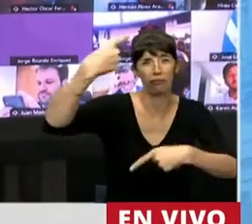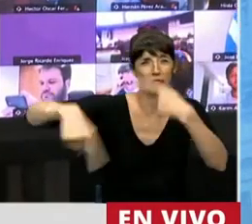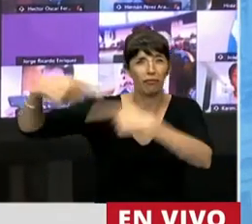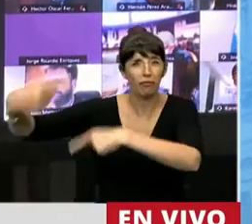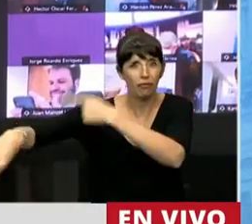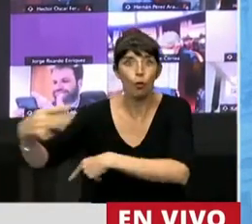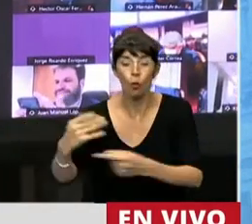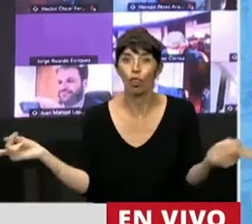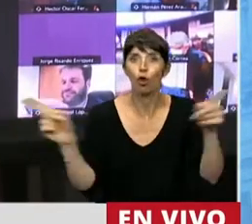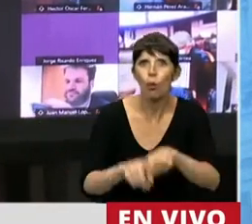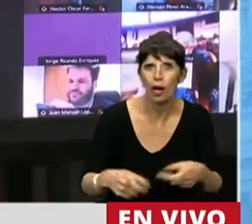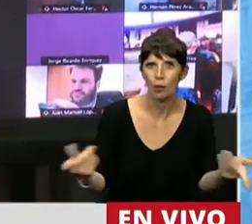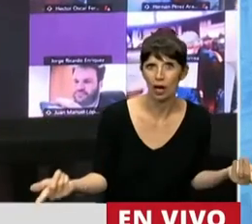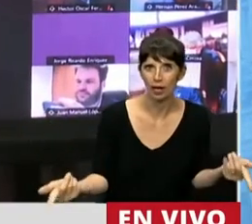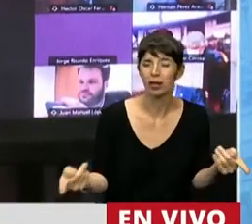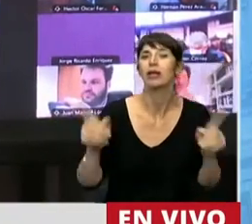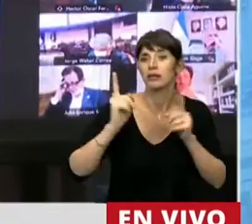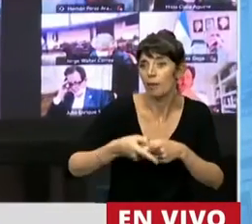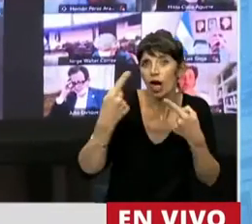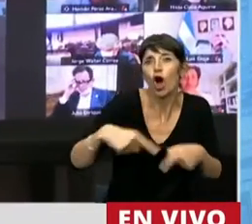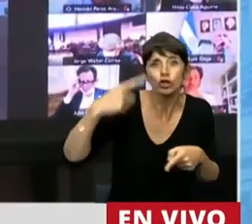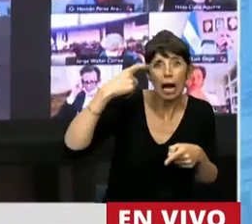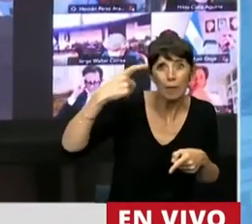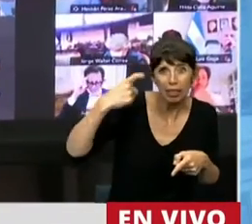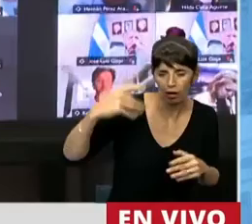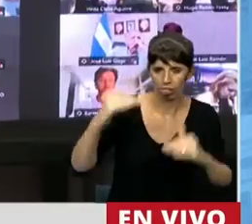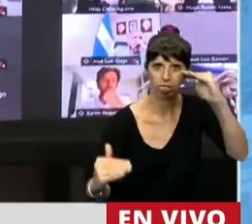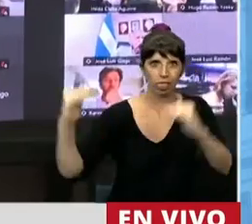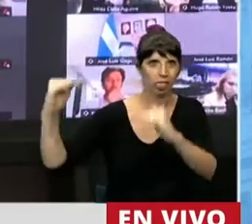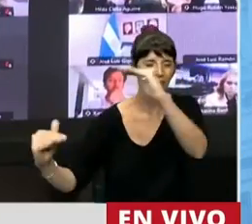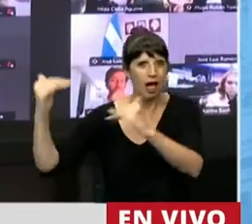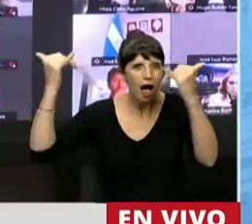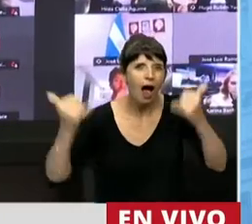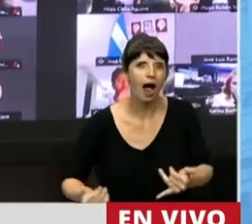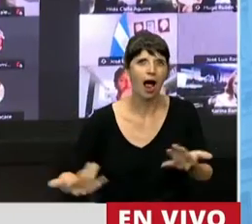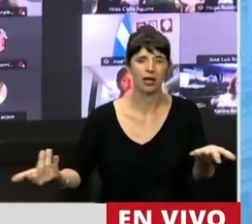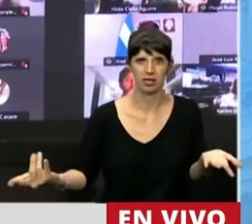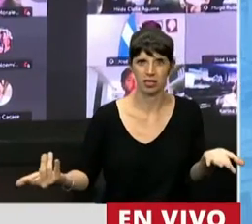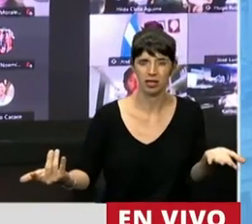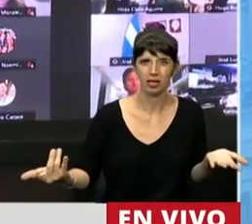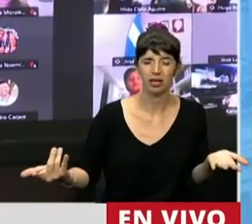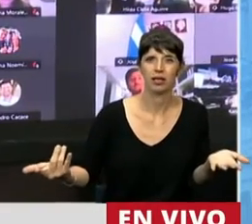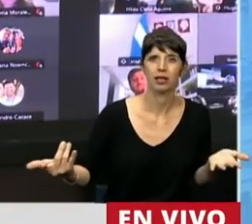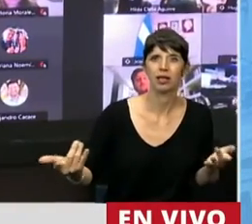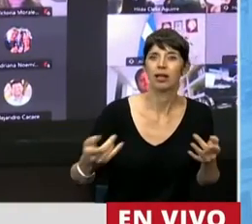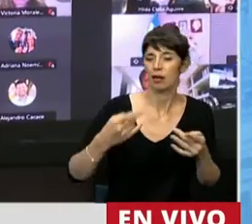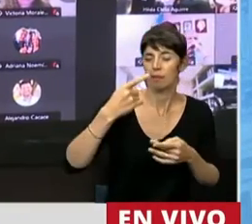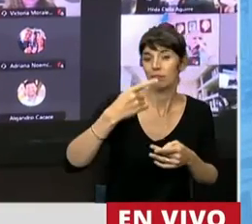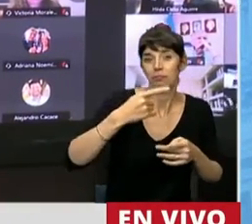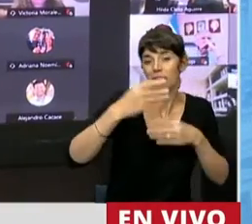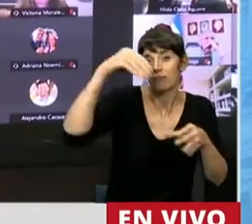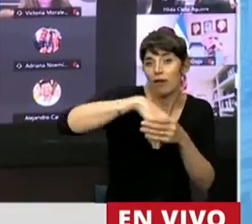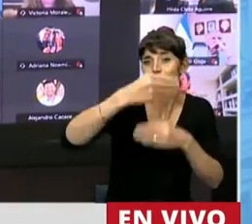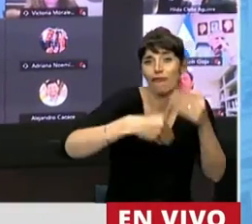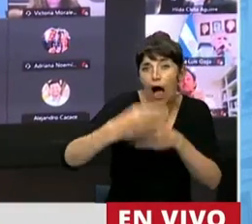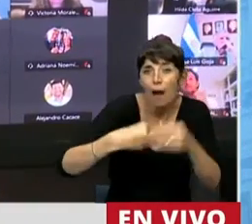en relación al avance en los contenidos educativos, en distintas situaciones socioeducativas, personales, y